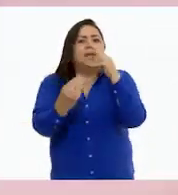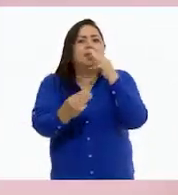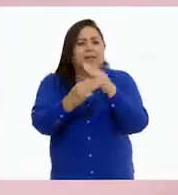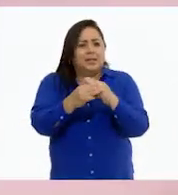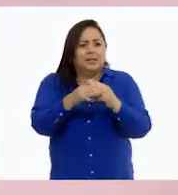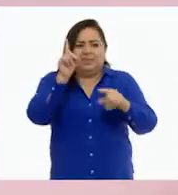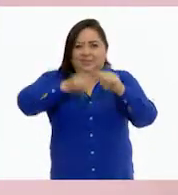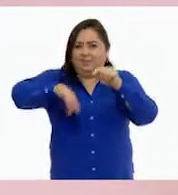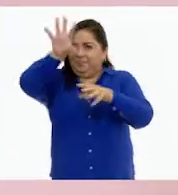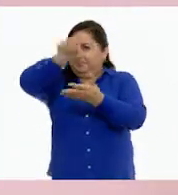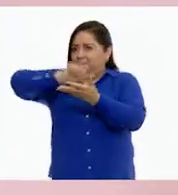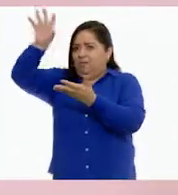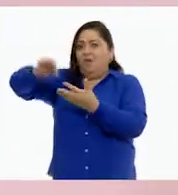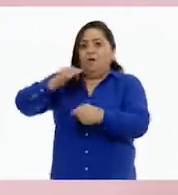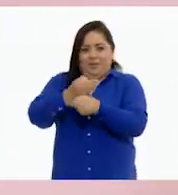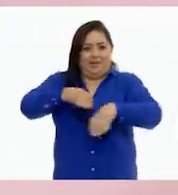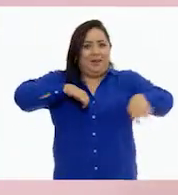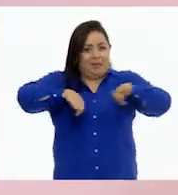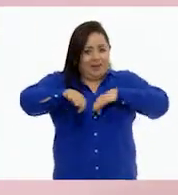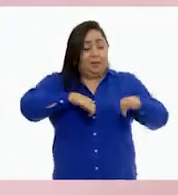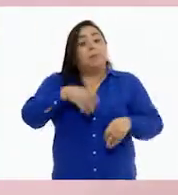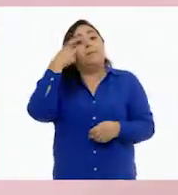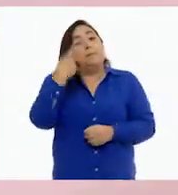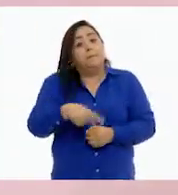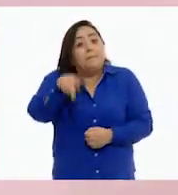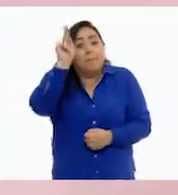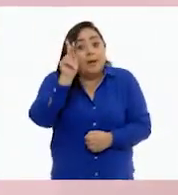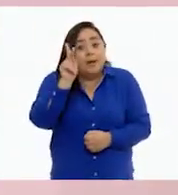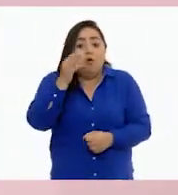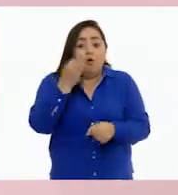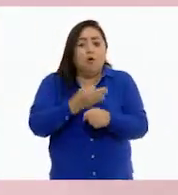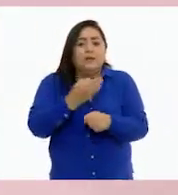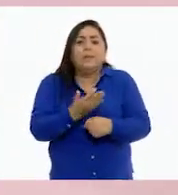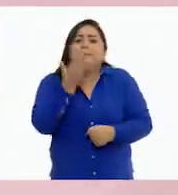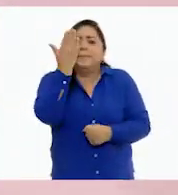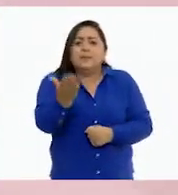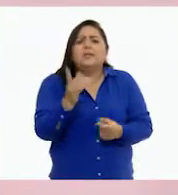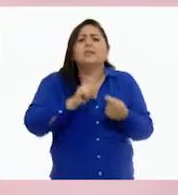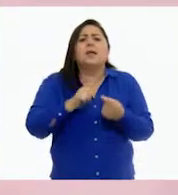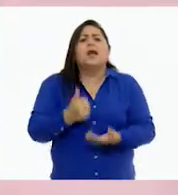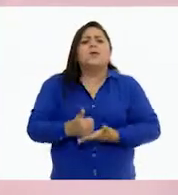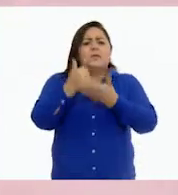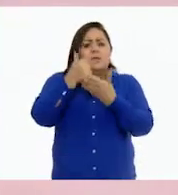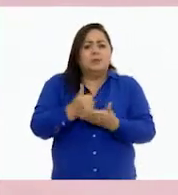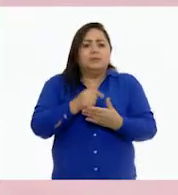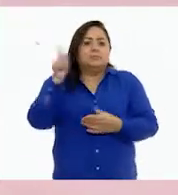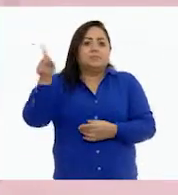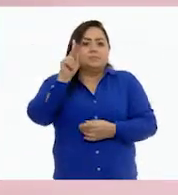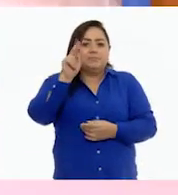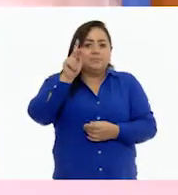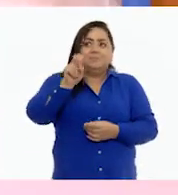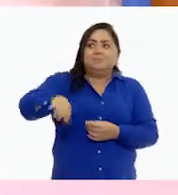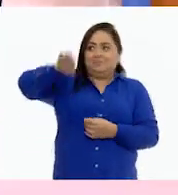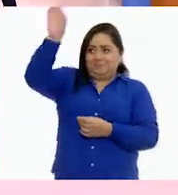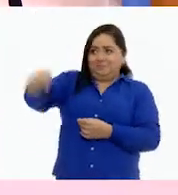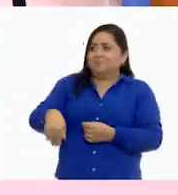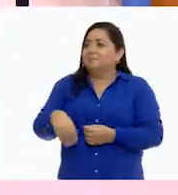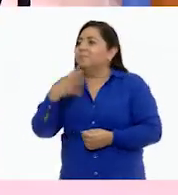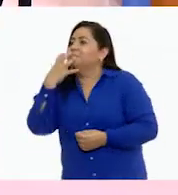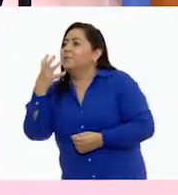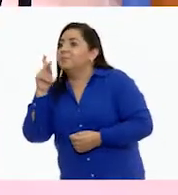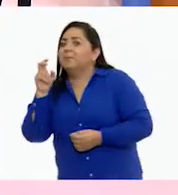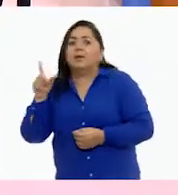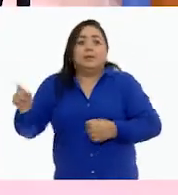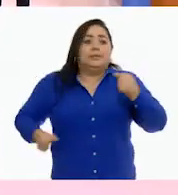y vamos a trabajar. Pero esta ocasión voy a pedir la ayuda de Pepe. Pepe, ¿estás por ahí?